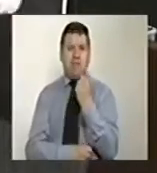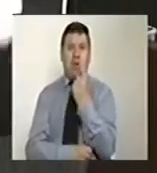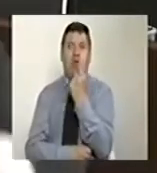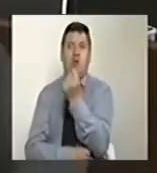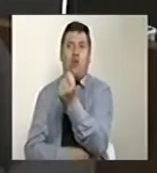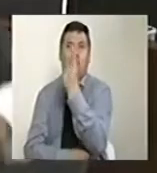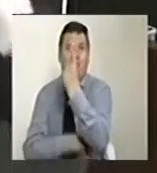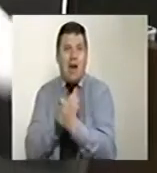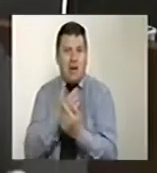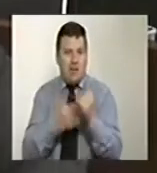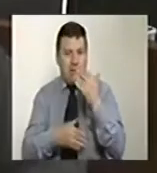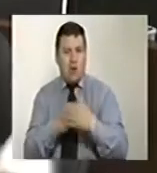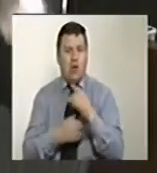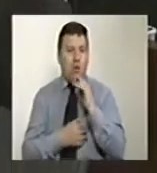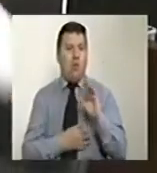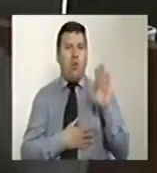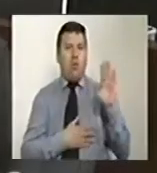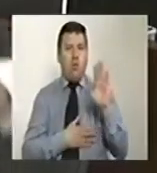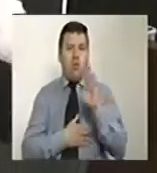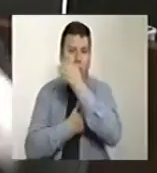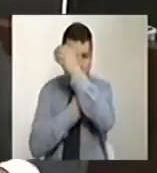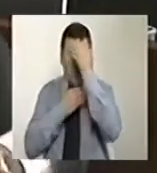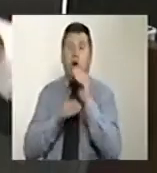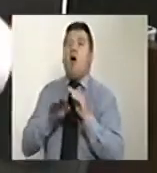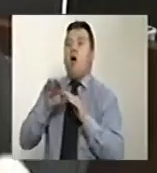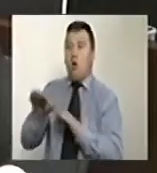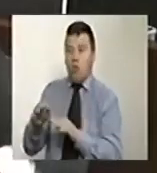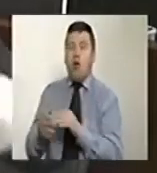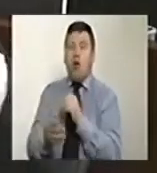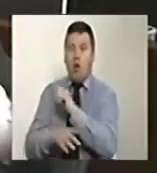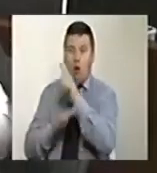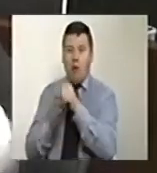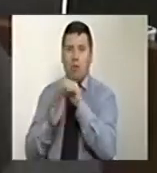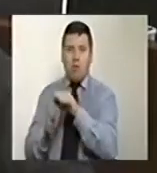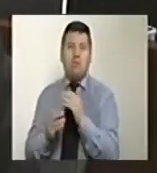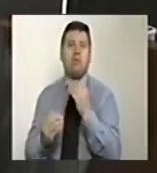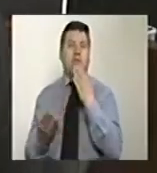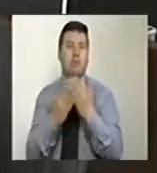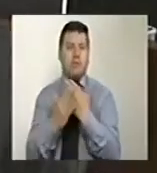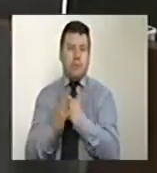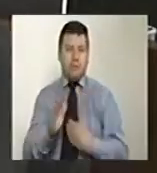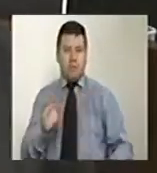y que solo le cumplió a los narcoterroristas de la FARC. Gracias, señor presidente.